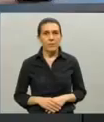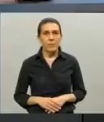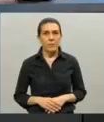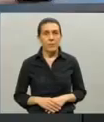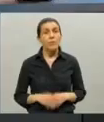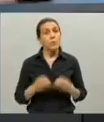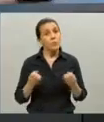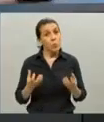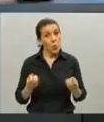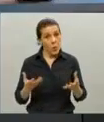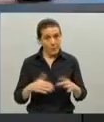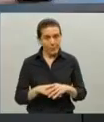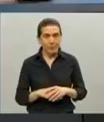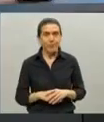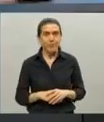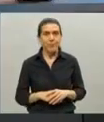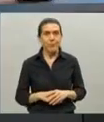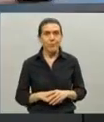Muy bien,